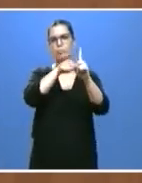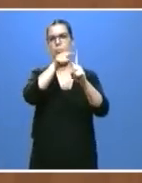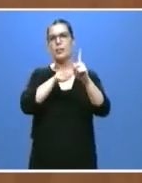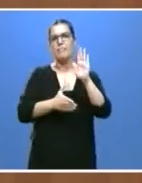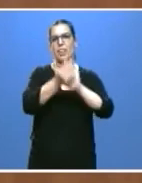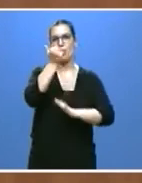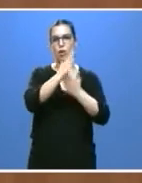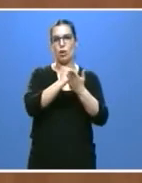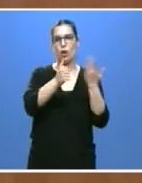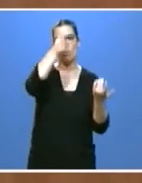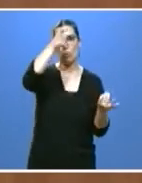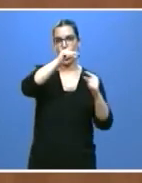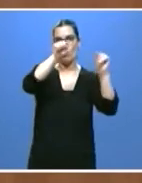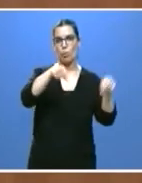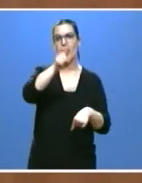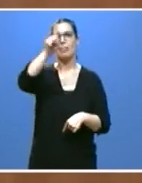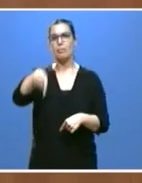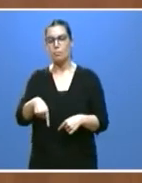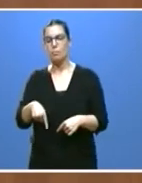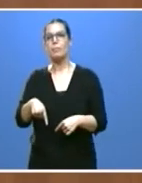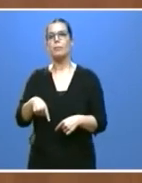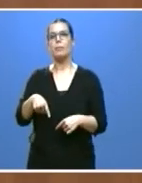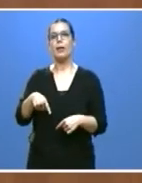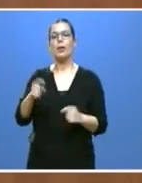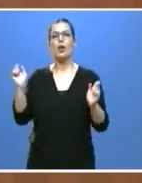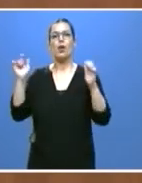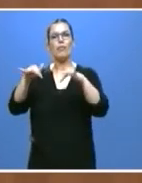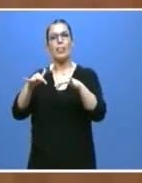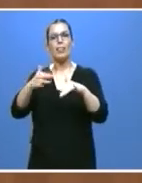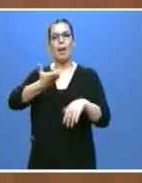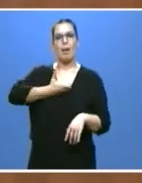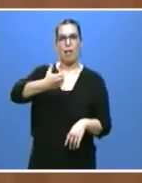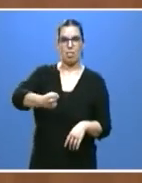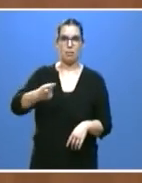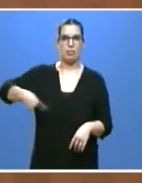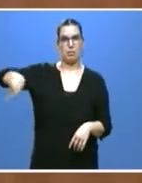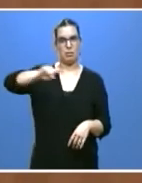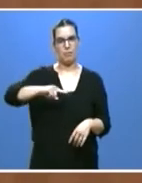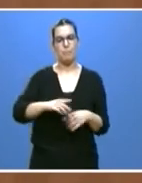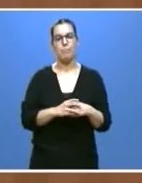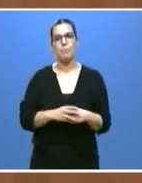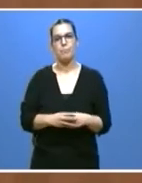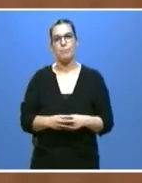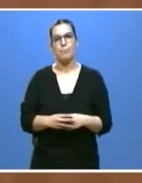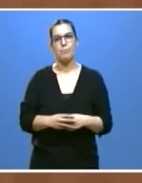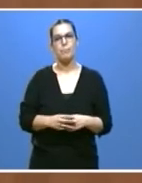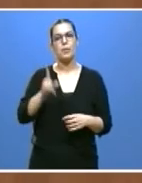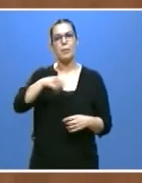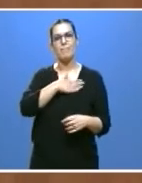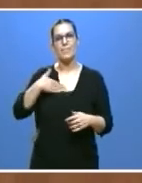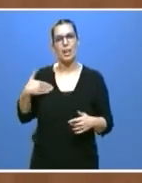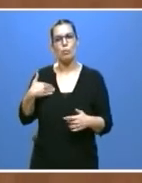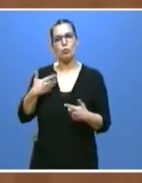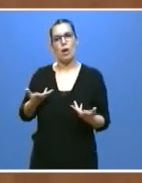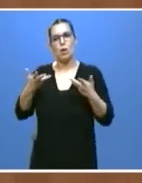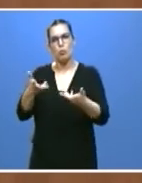y también de la conferencia de titulares de Alcaldía y Presidencias de Diputación contribuiremos al desarrollo de su labor